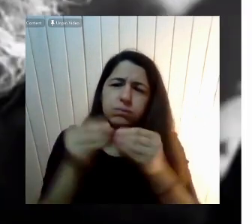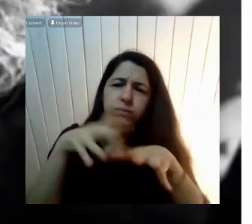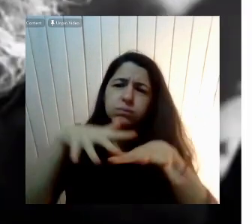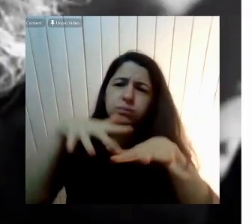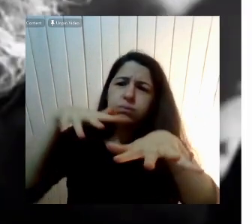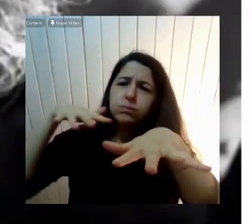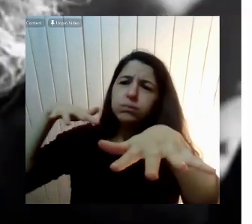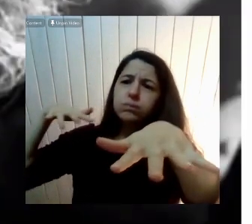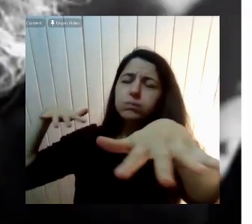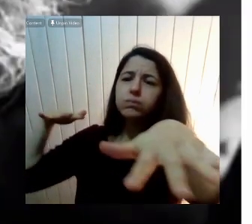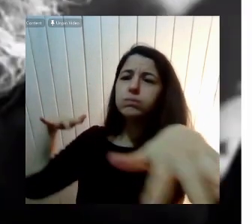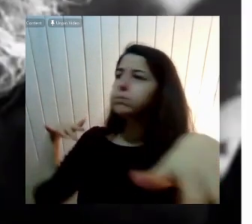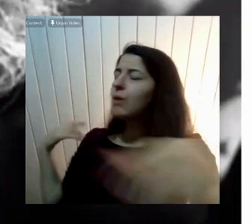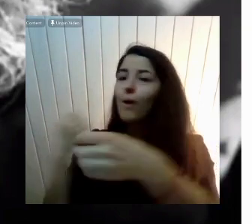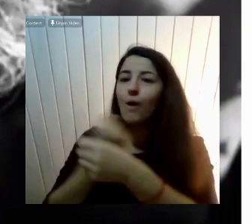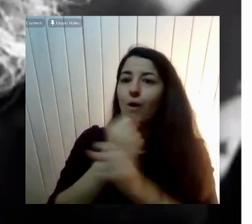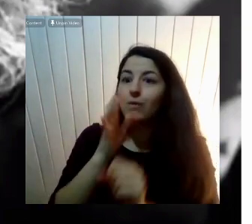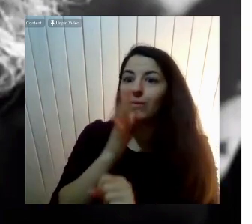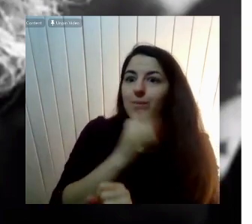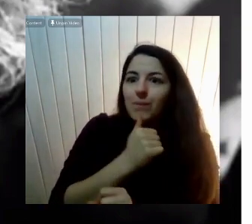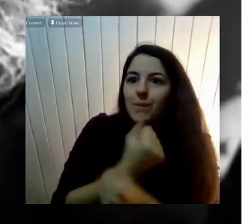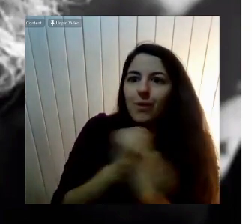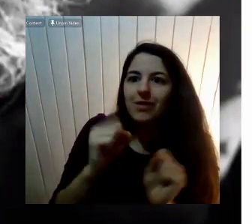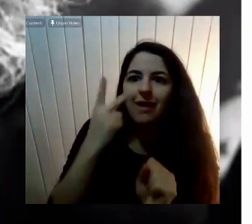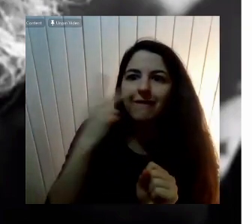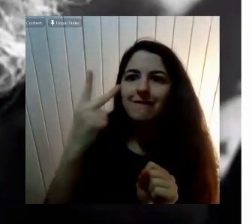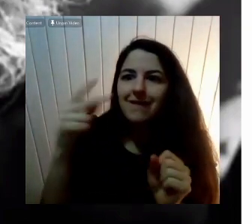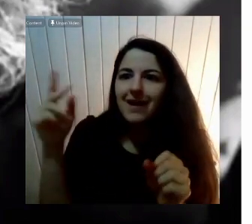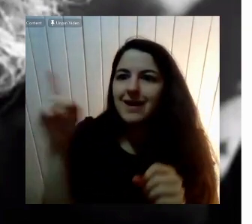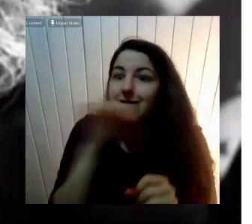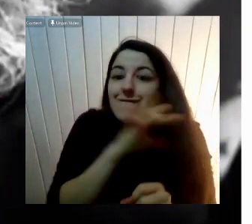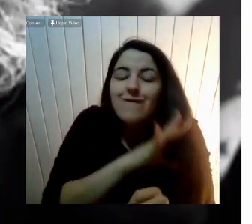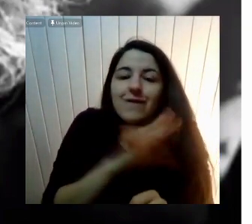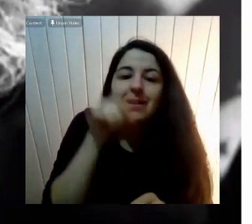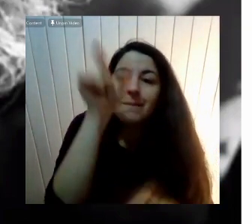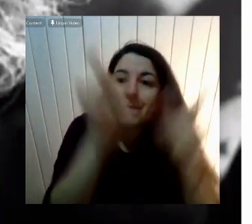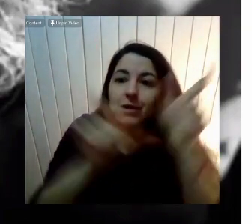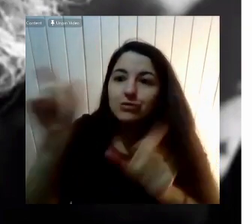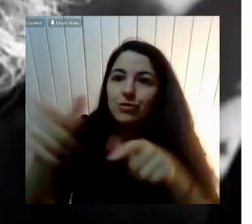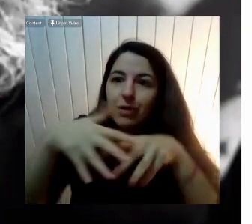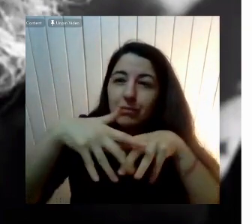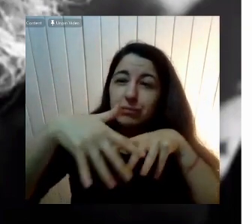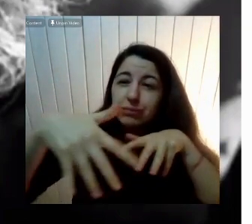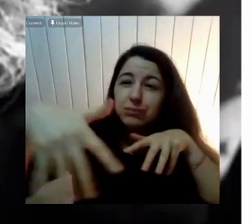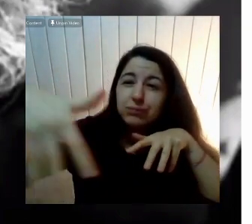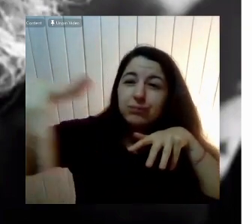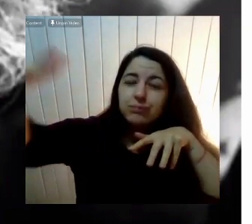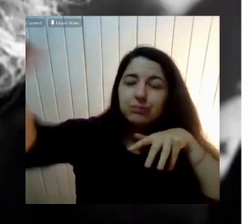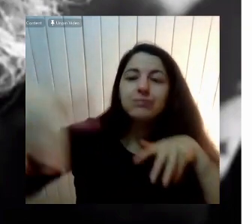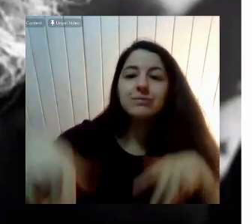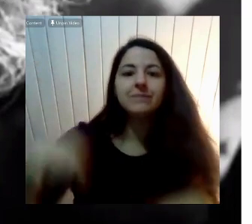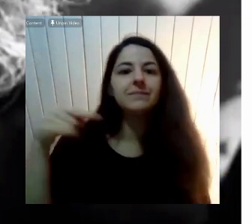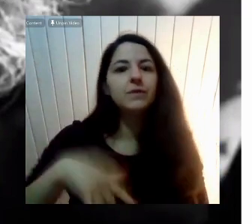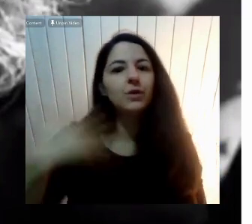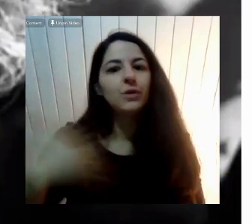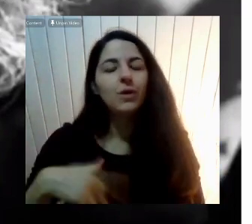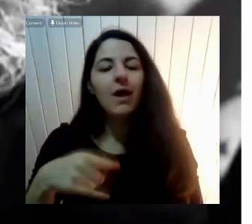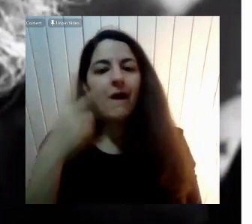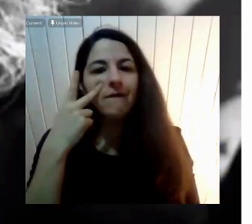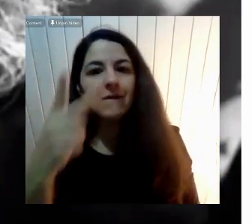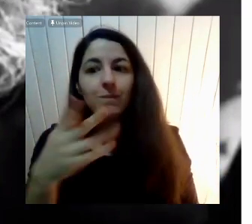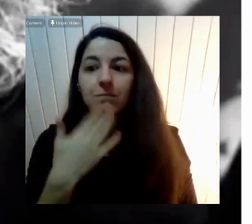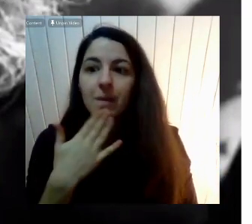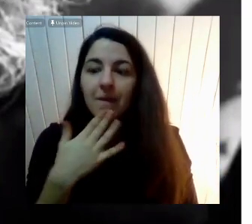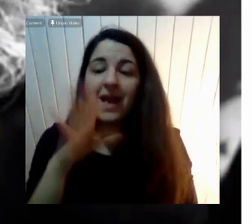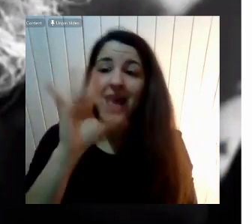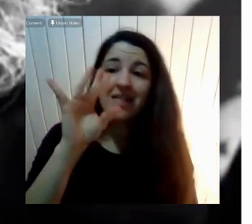partes Empezó también A ver una comunicación Con el feminismo A través de las generaciones Que lo conformaban Hay una foto De una